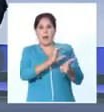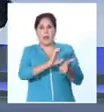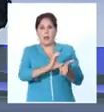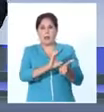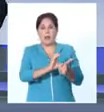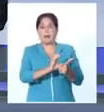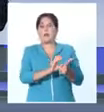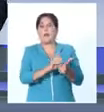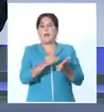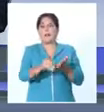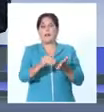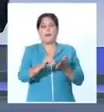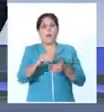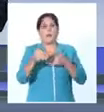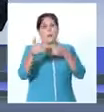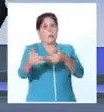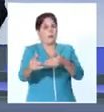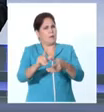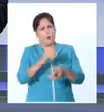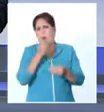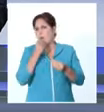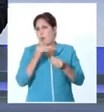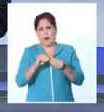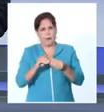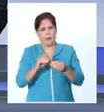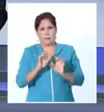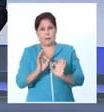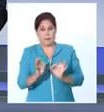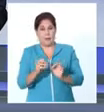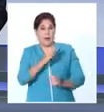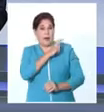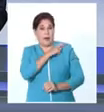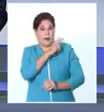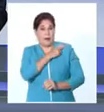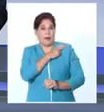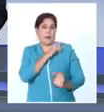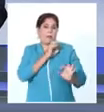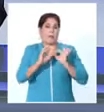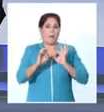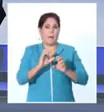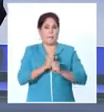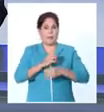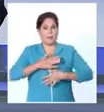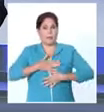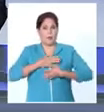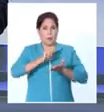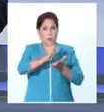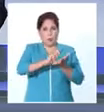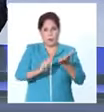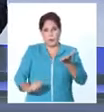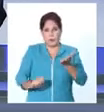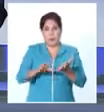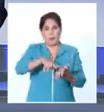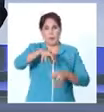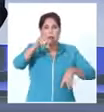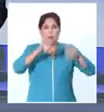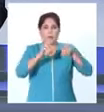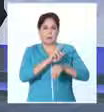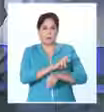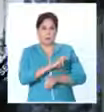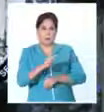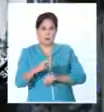impostergable, de Alberto Albariño Atiénzar, jefe de la Dirección de Preservación del Patrimonio Documental del Palacio de la Revolución.